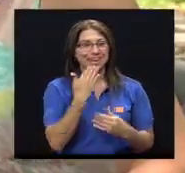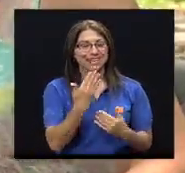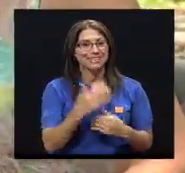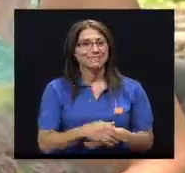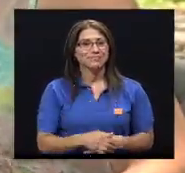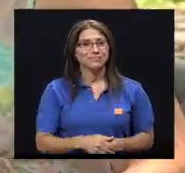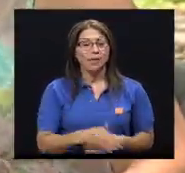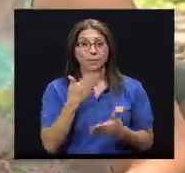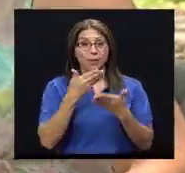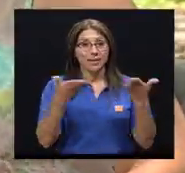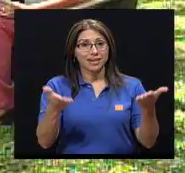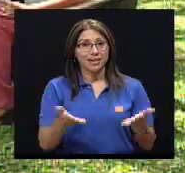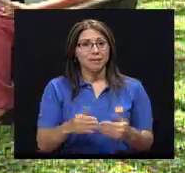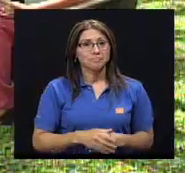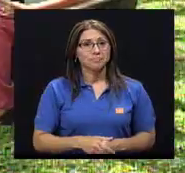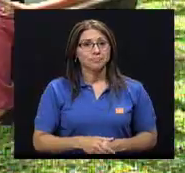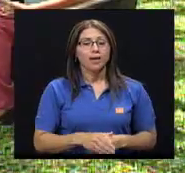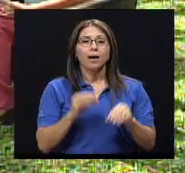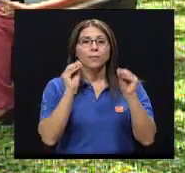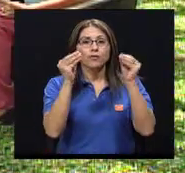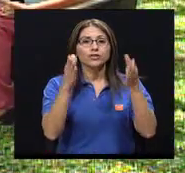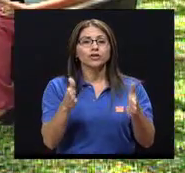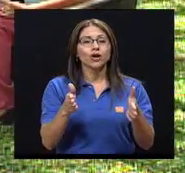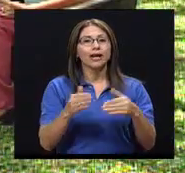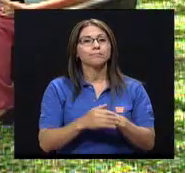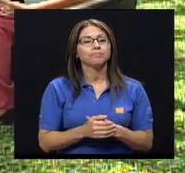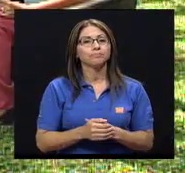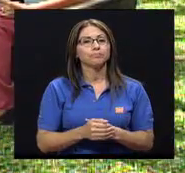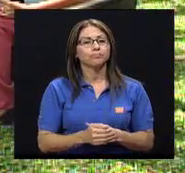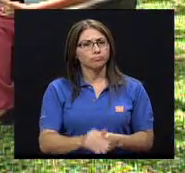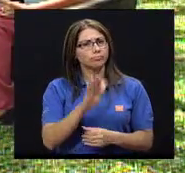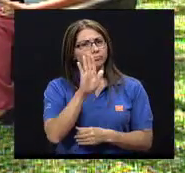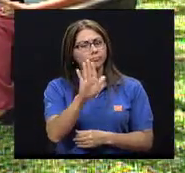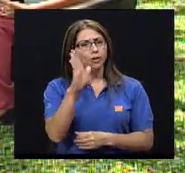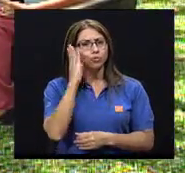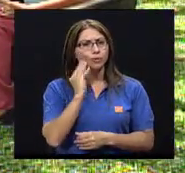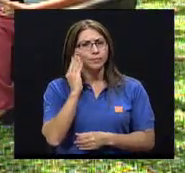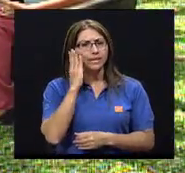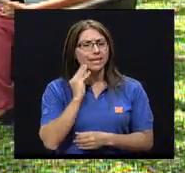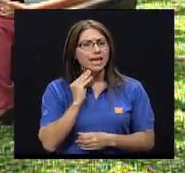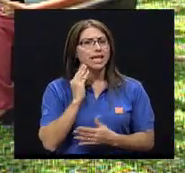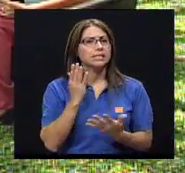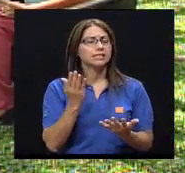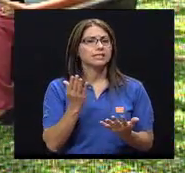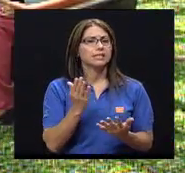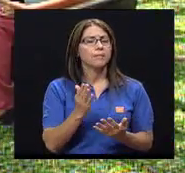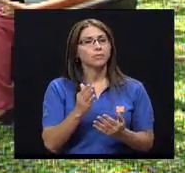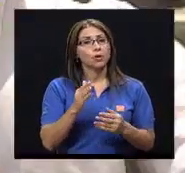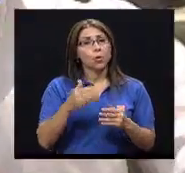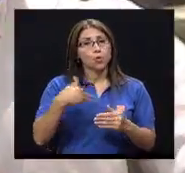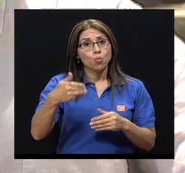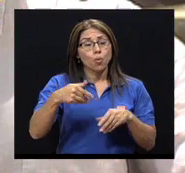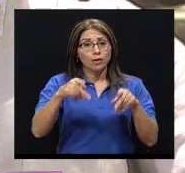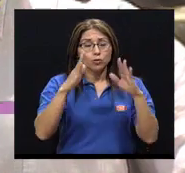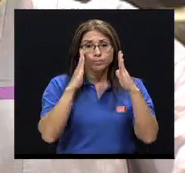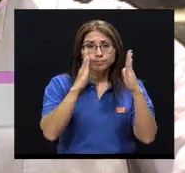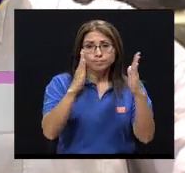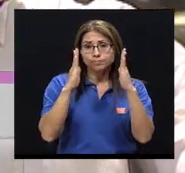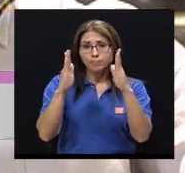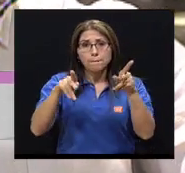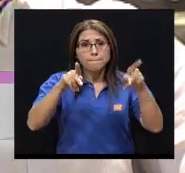Gracias Priscila. Bienvenida. Profesora, según su experiencia en consulta a personas